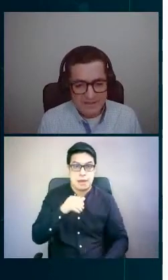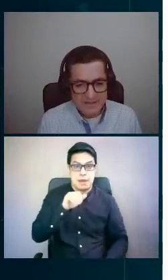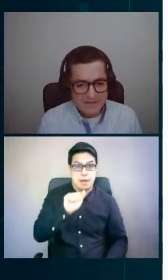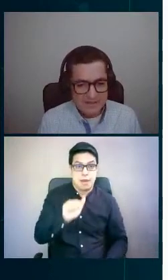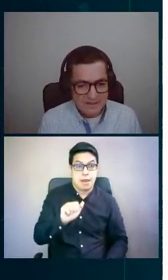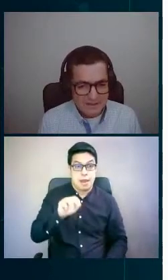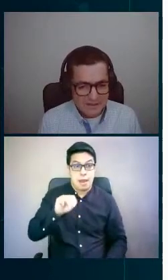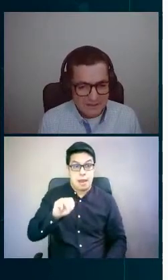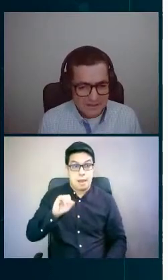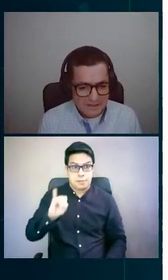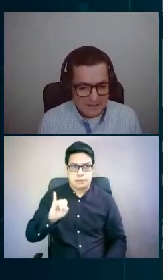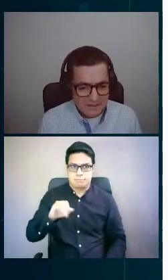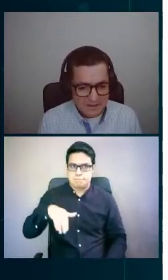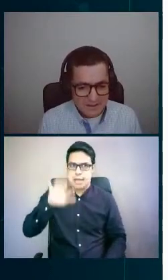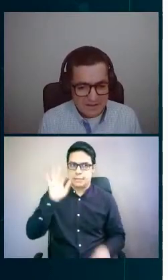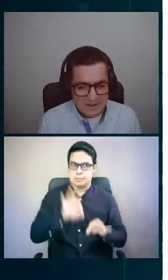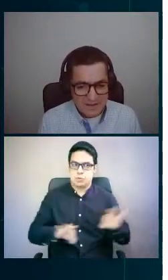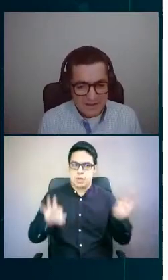inteligente.